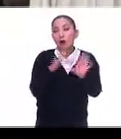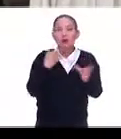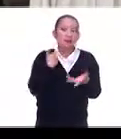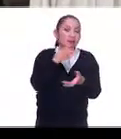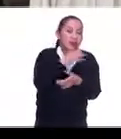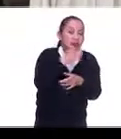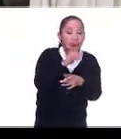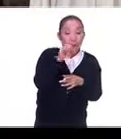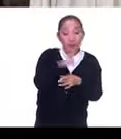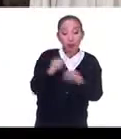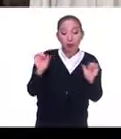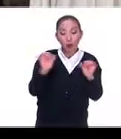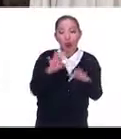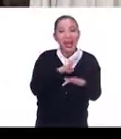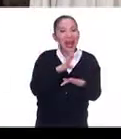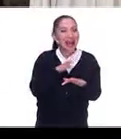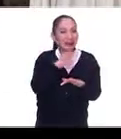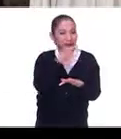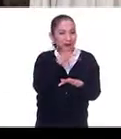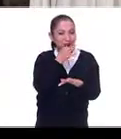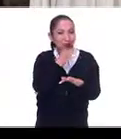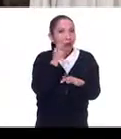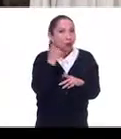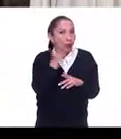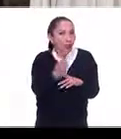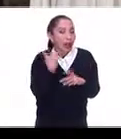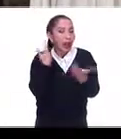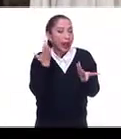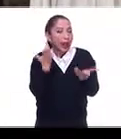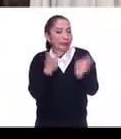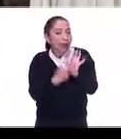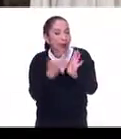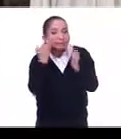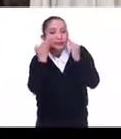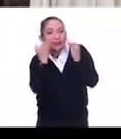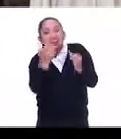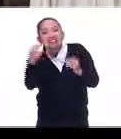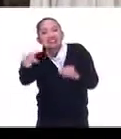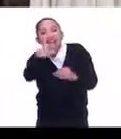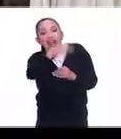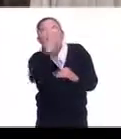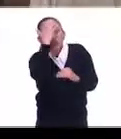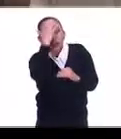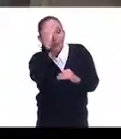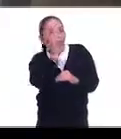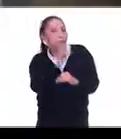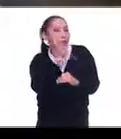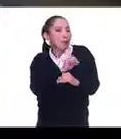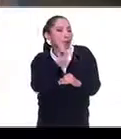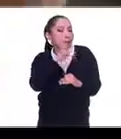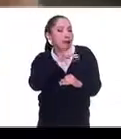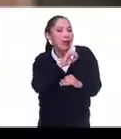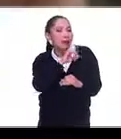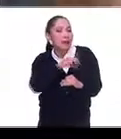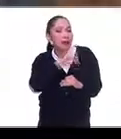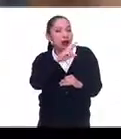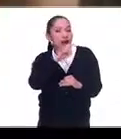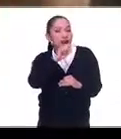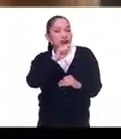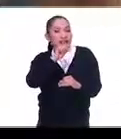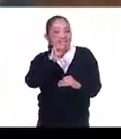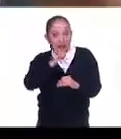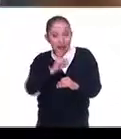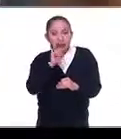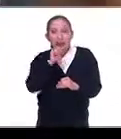estos eventos estaría una sesión de testimonios de quienes conocieron a Madame Rostand y